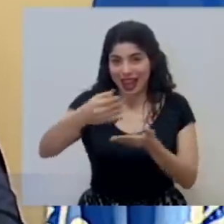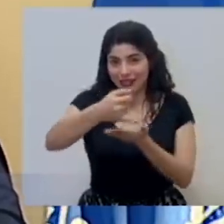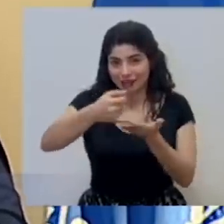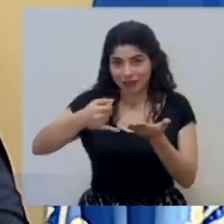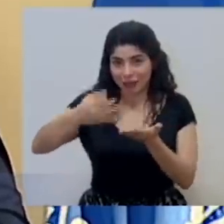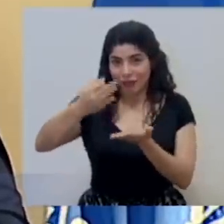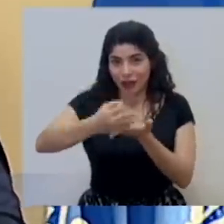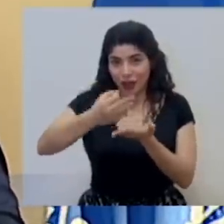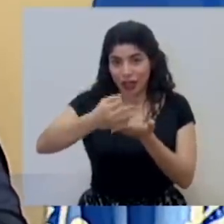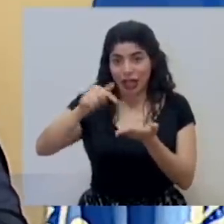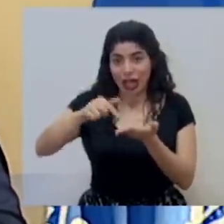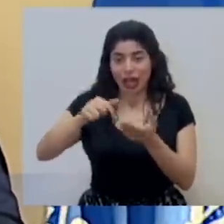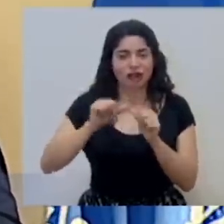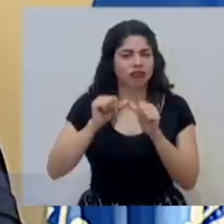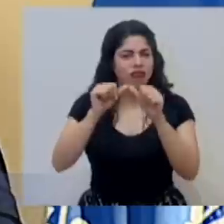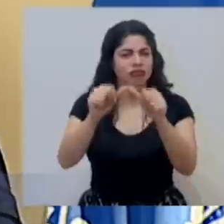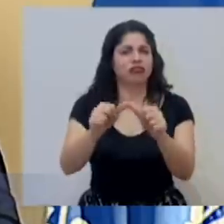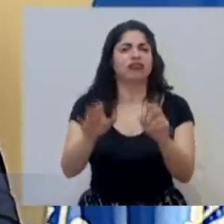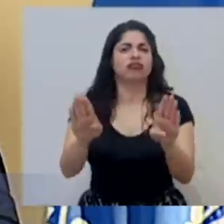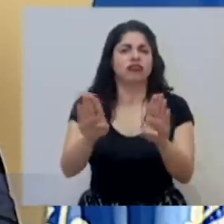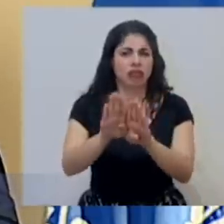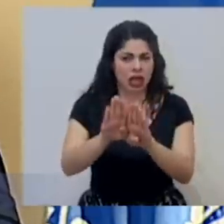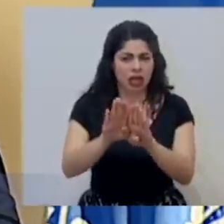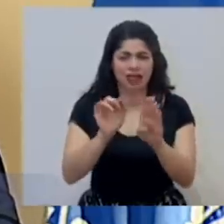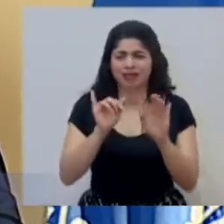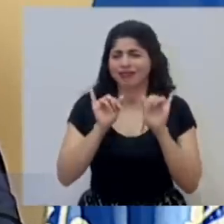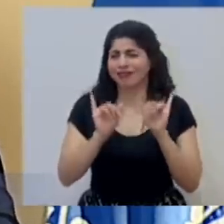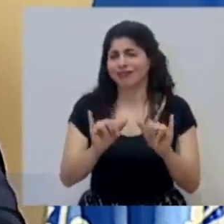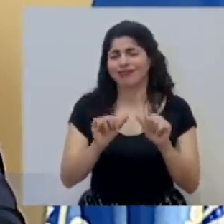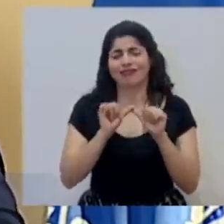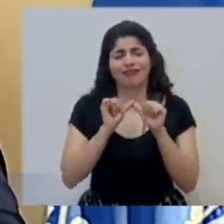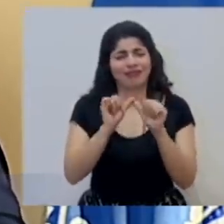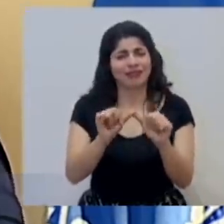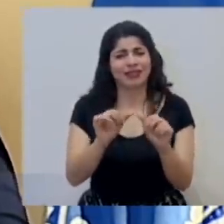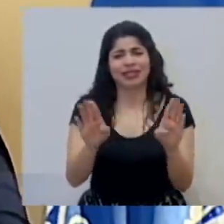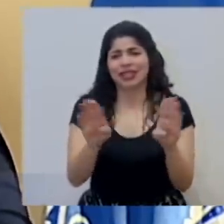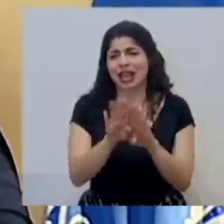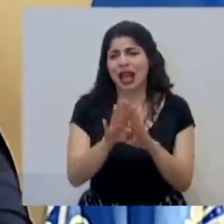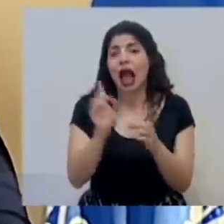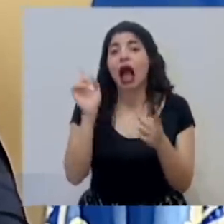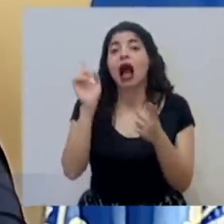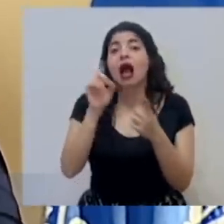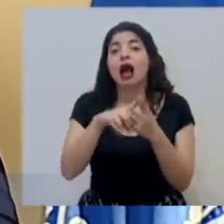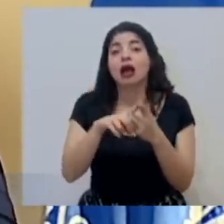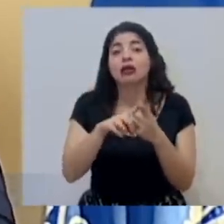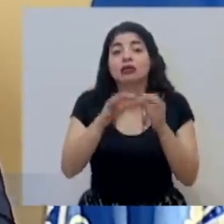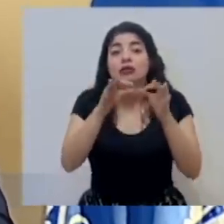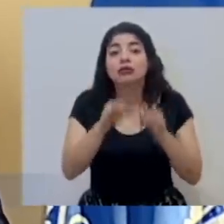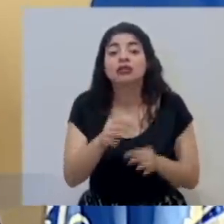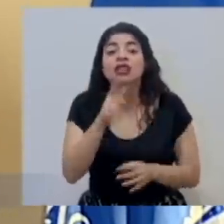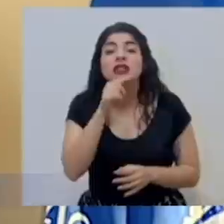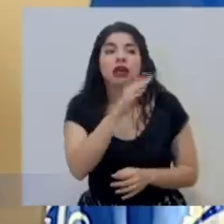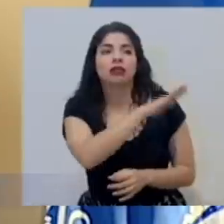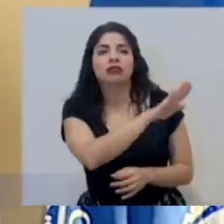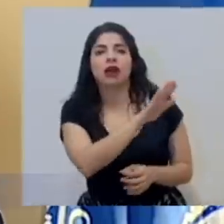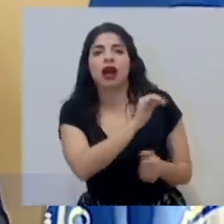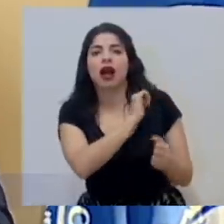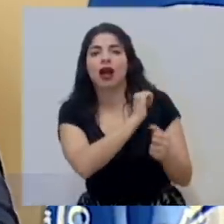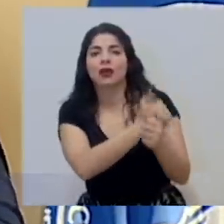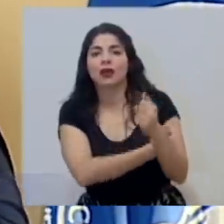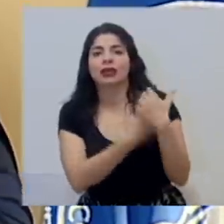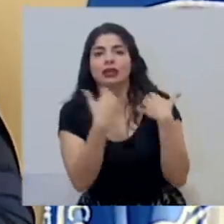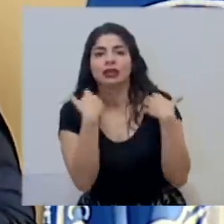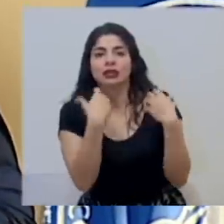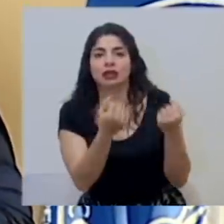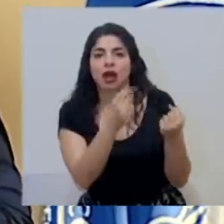sigue cerrado y seguirá así hasta que se determine conveniente por parte de las autoridades, particularmente en